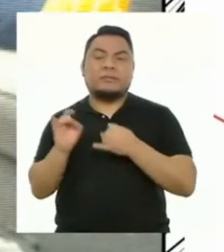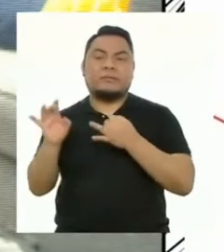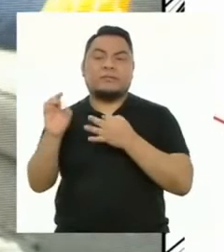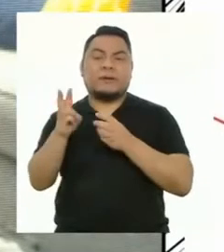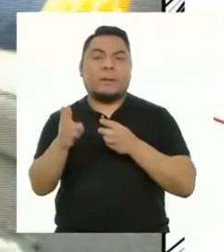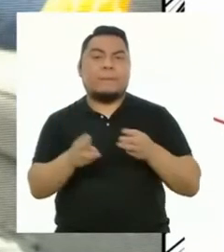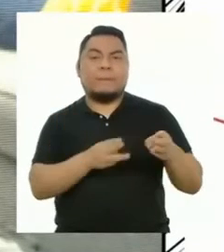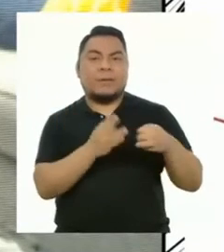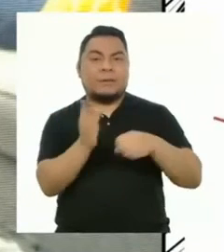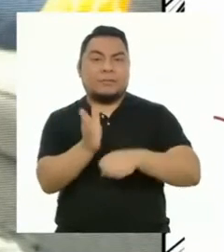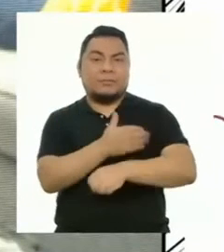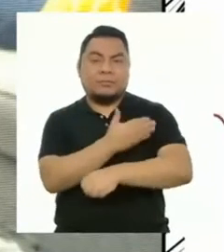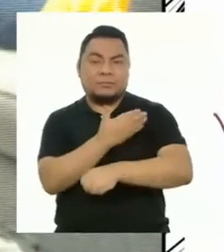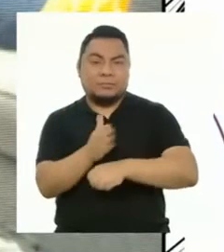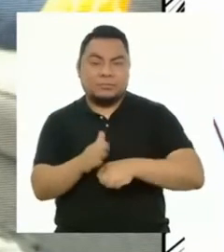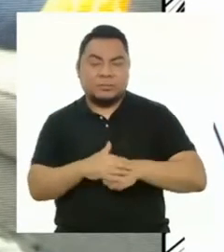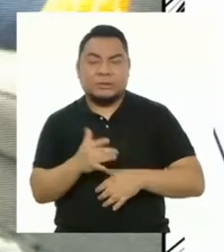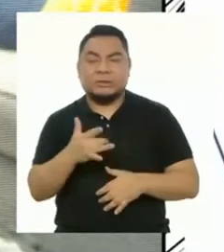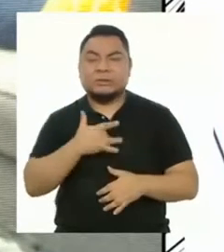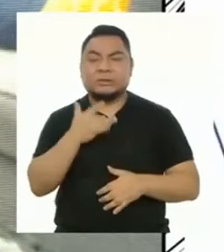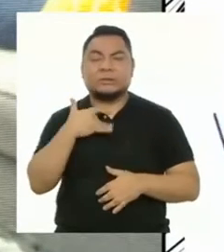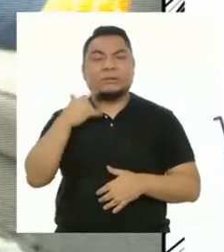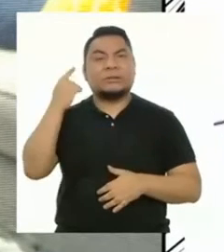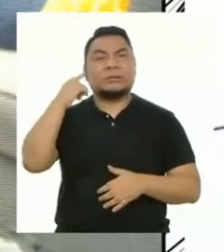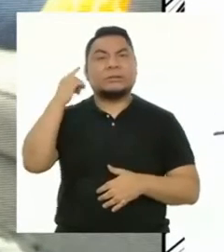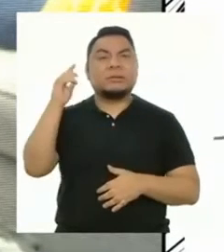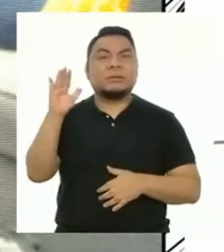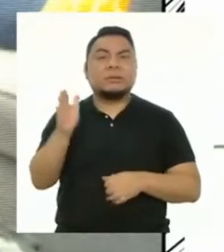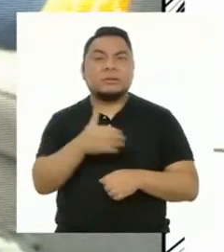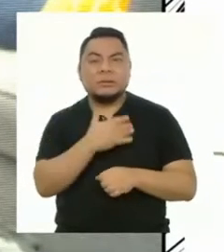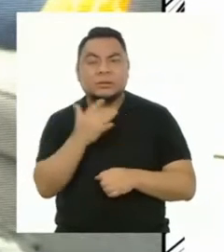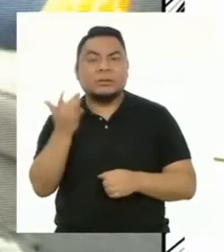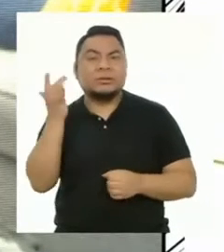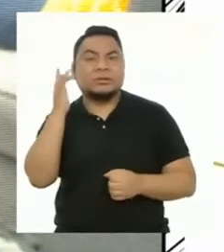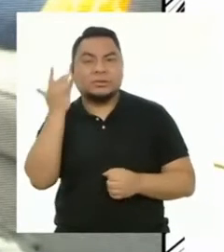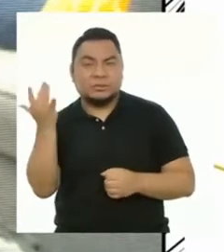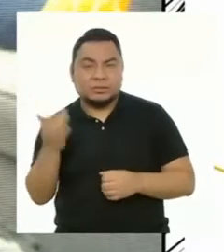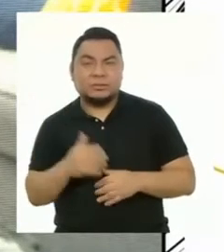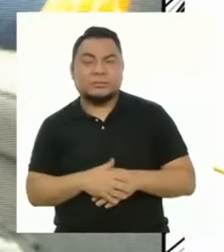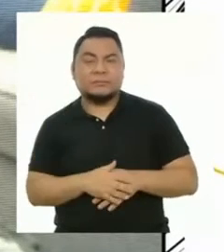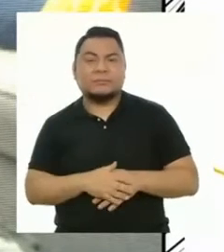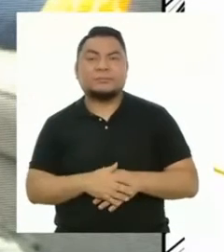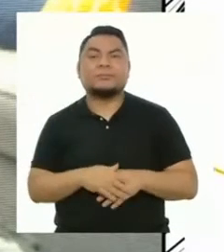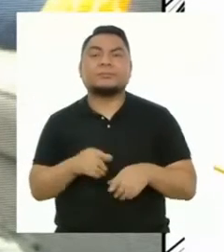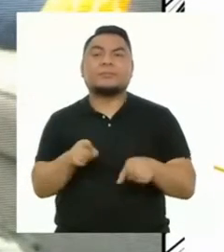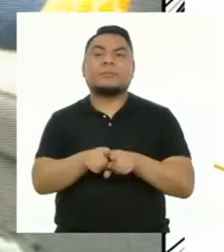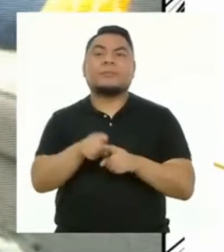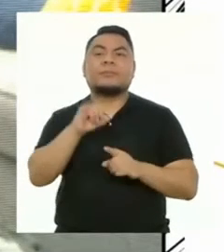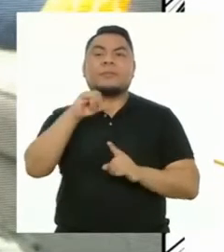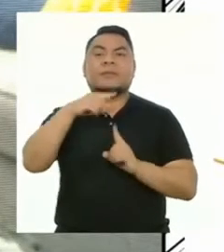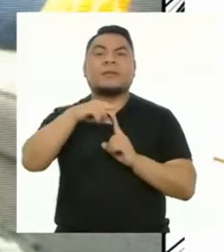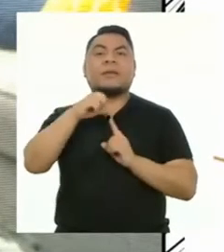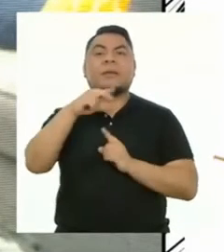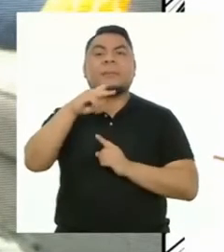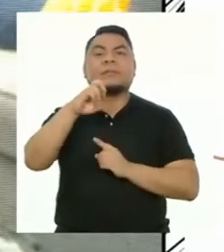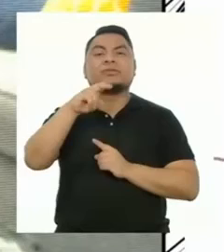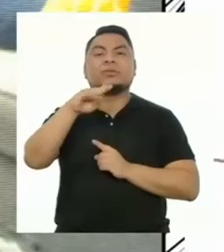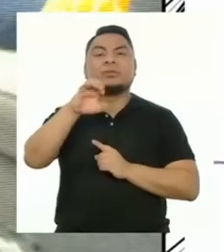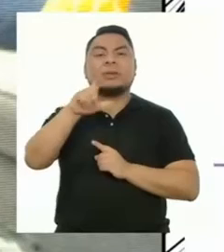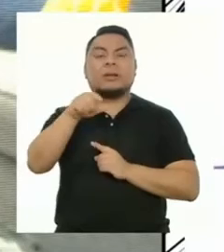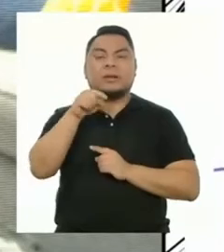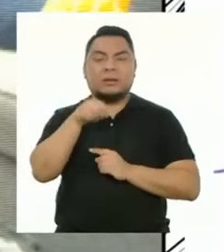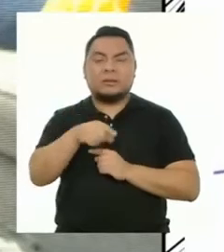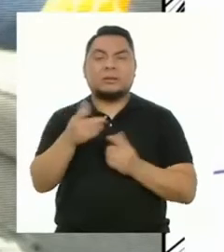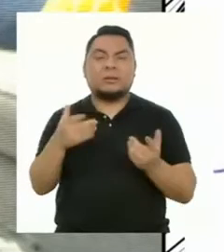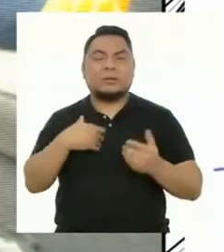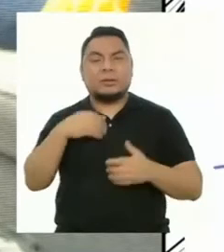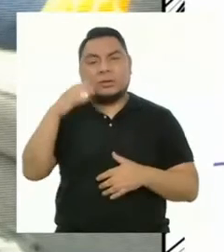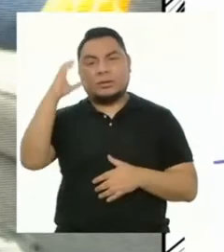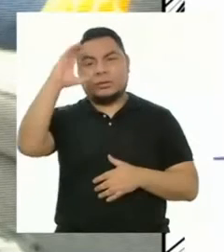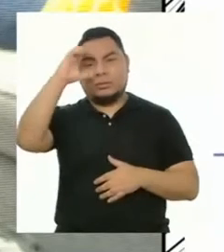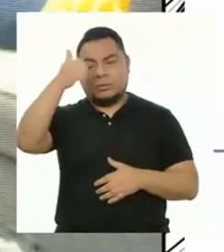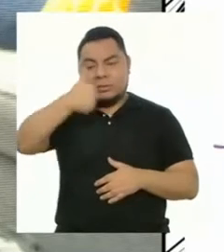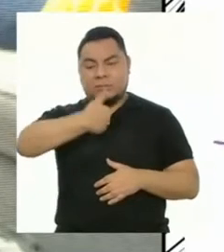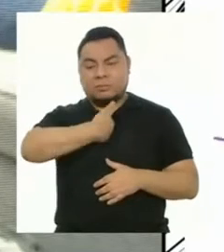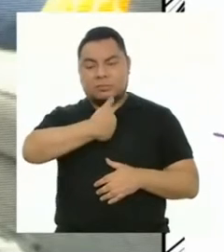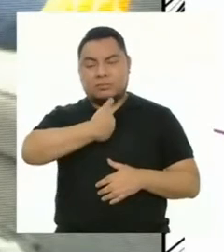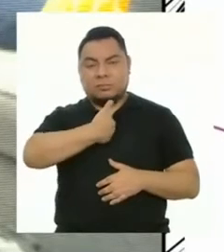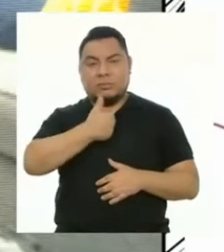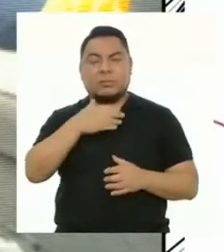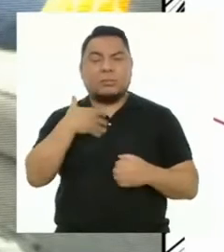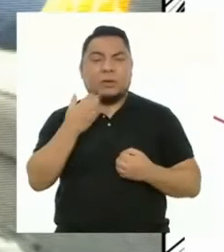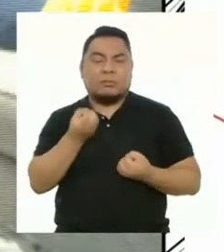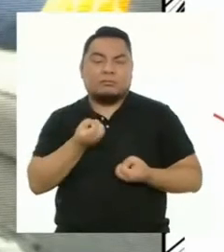de diferentes formas musicales, sintiendo el ritmo, el sonido. La intrapersonal es de conocimiento propio